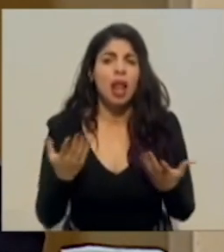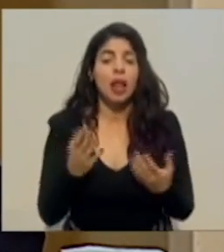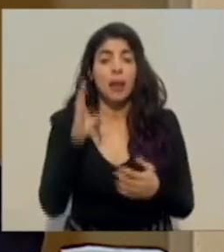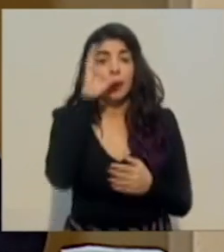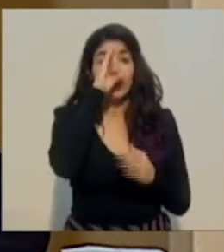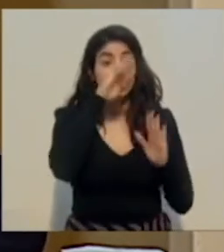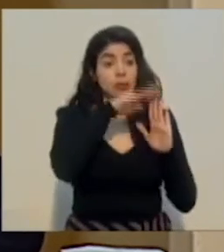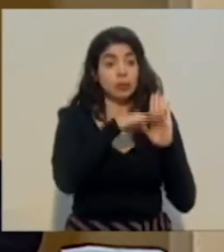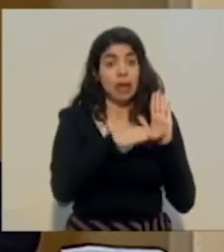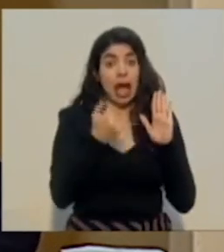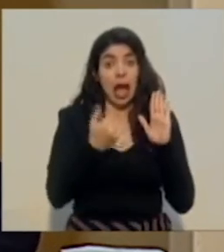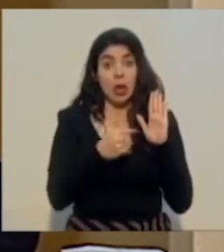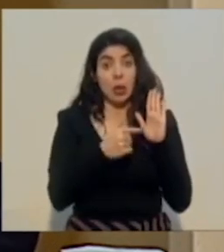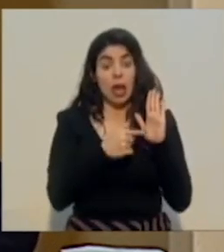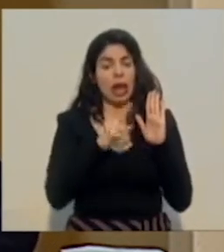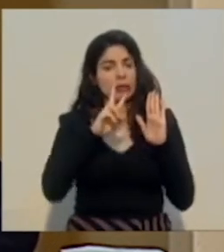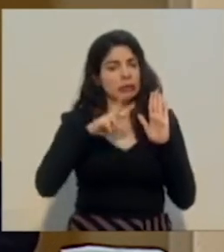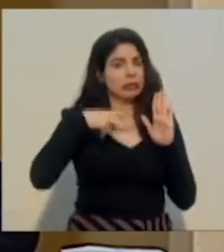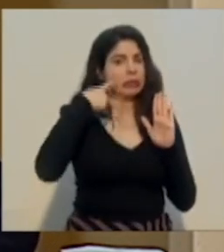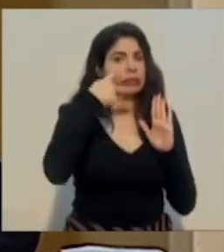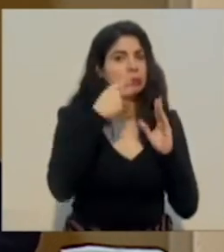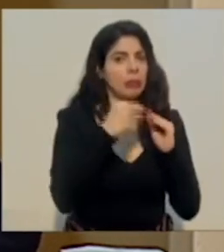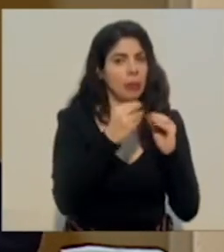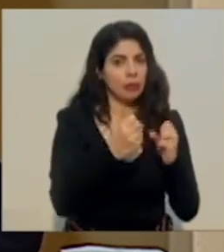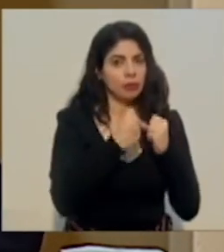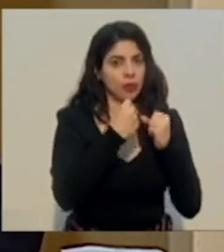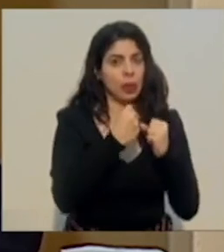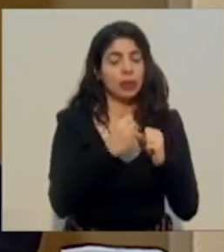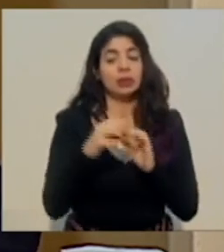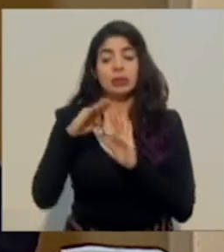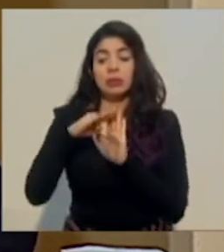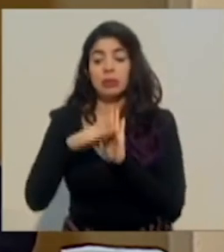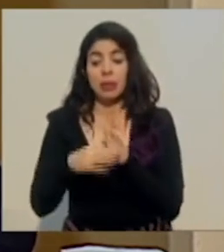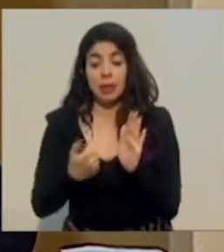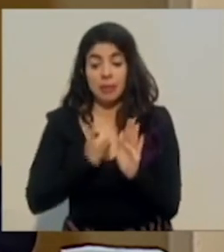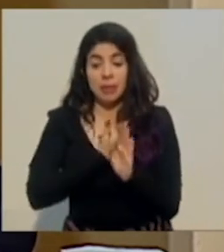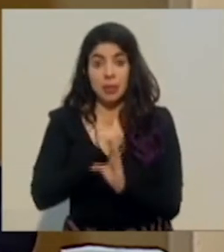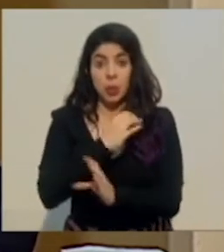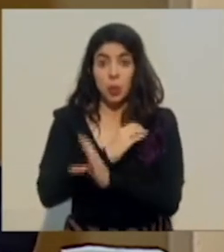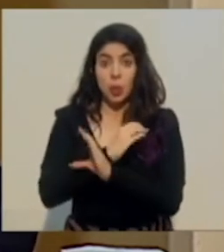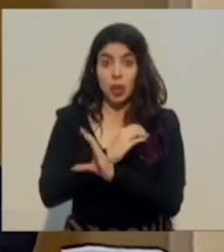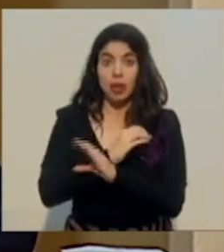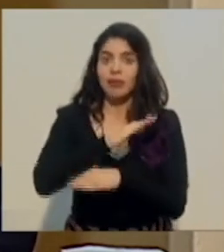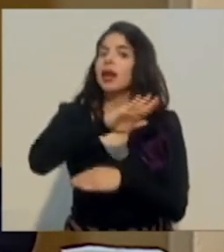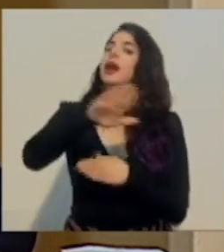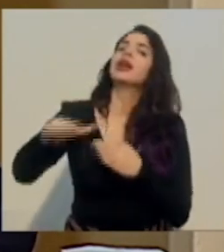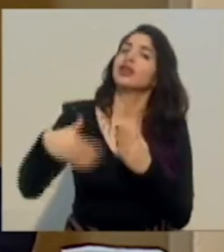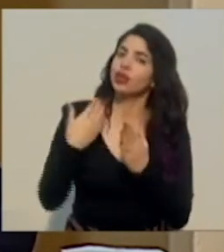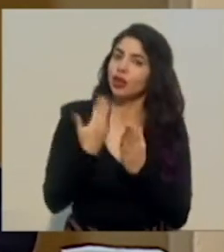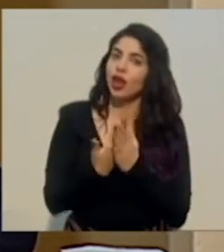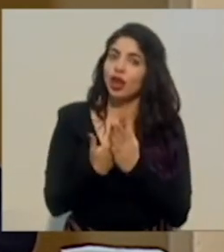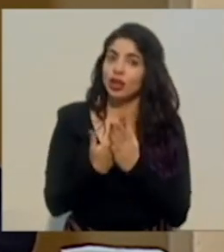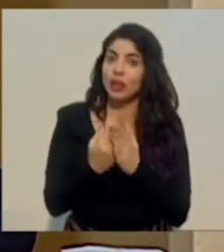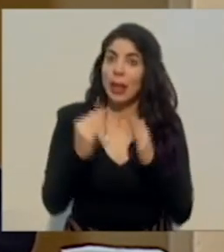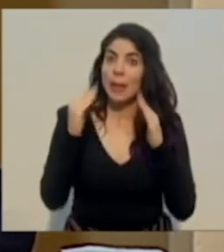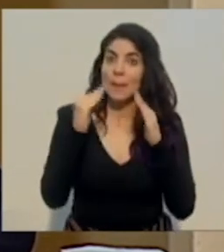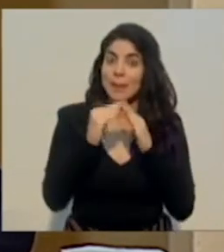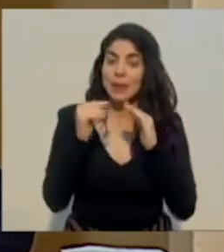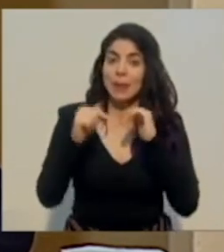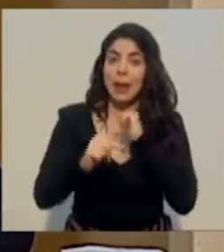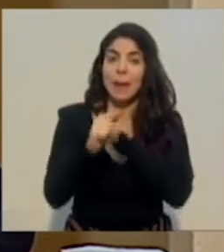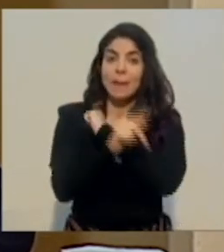las medidas de autocuidado en las que todos y todas los que vivimos en este país tenemos que